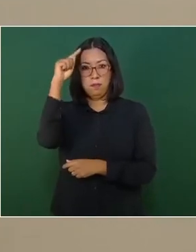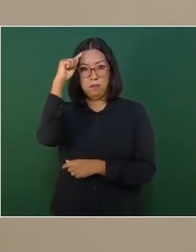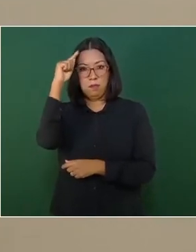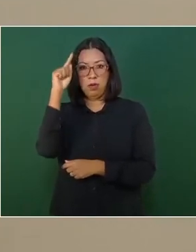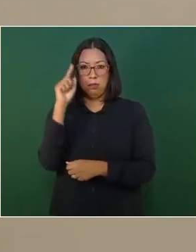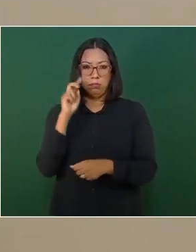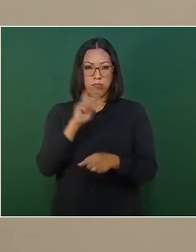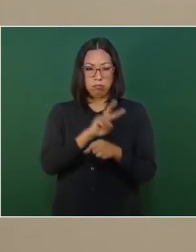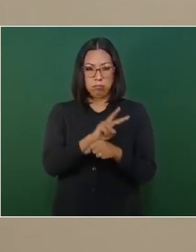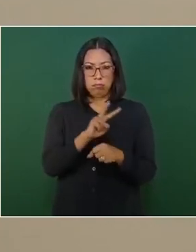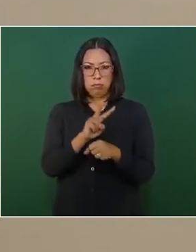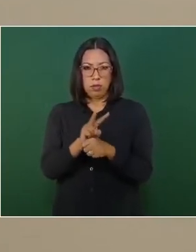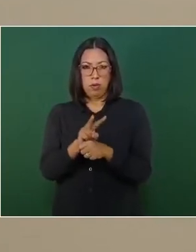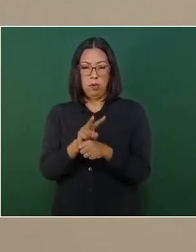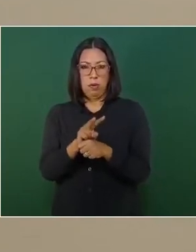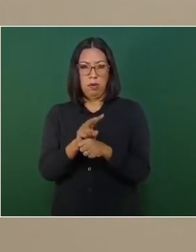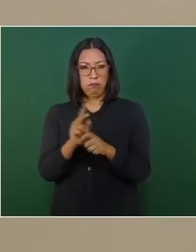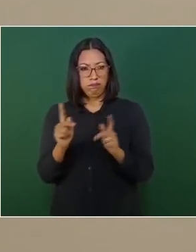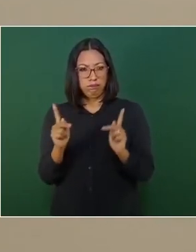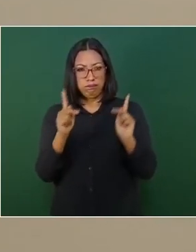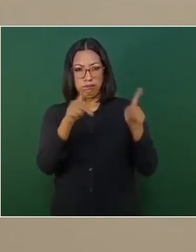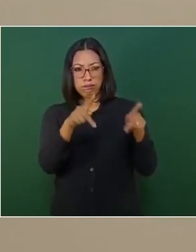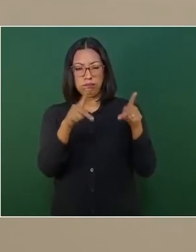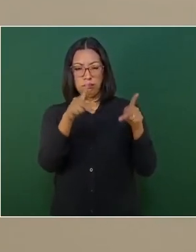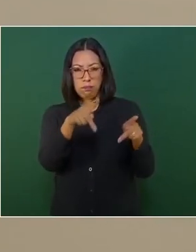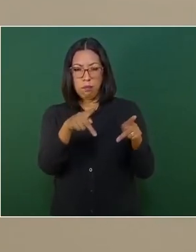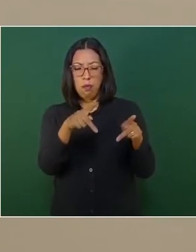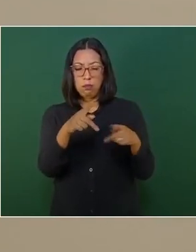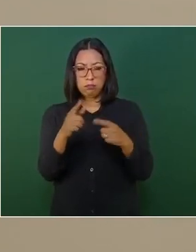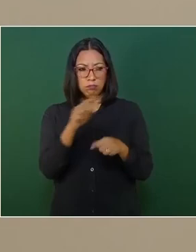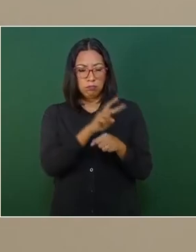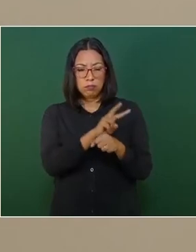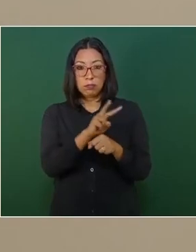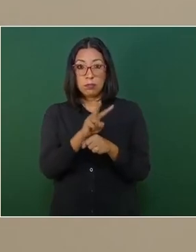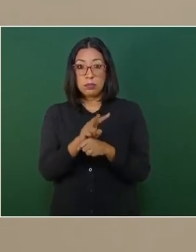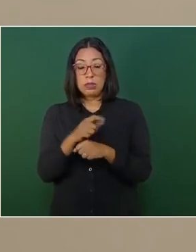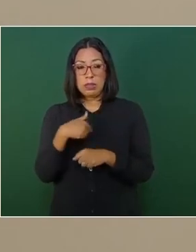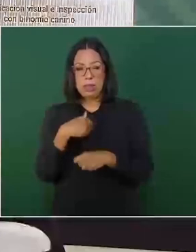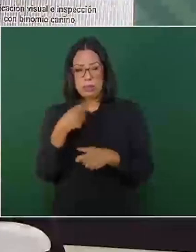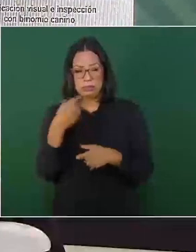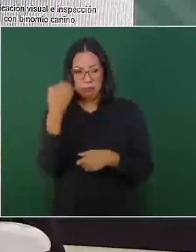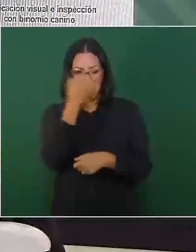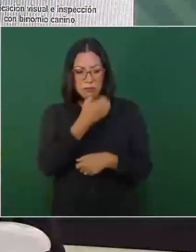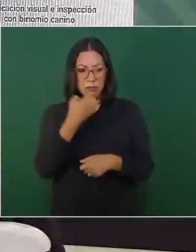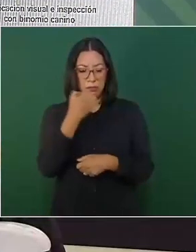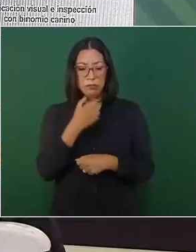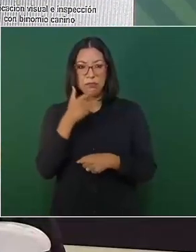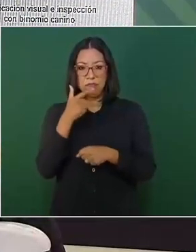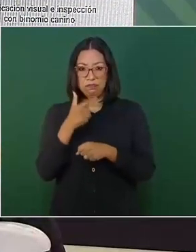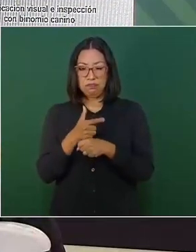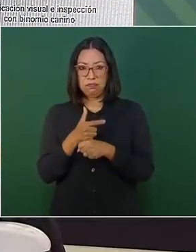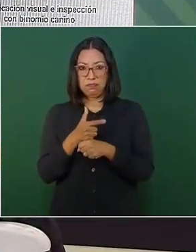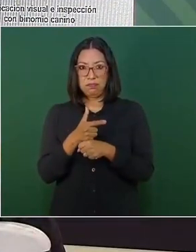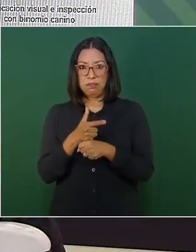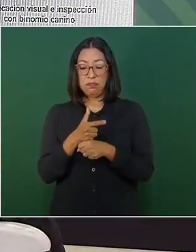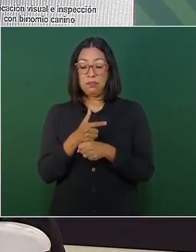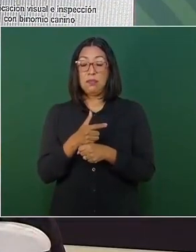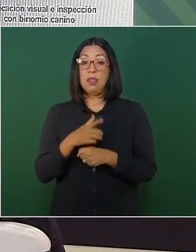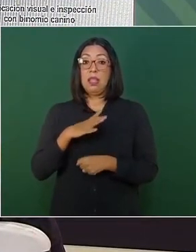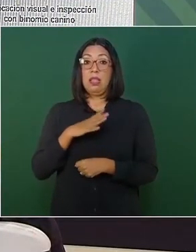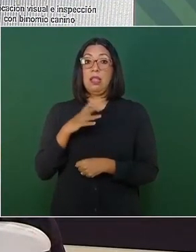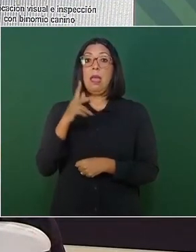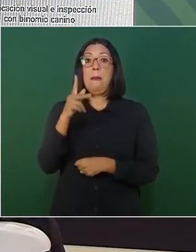aduanas en los puertos, al hacer la inspección de unos contenedores procedentes de